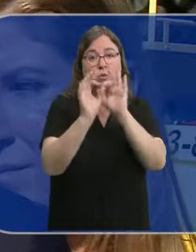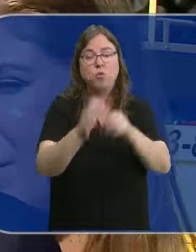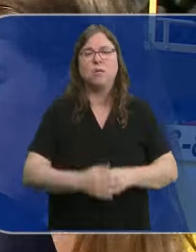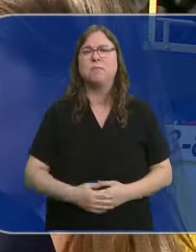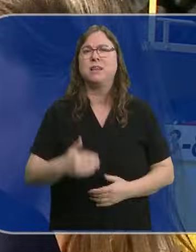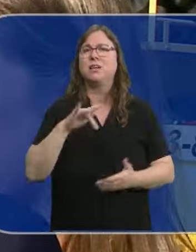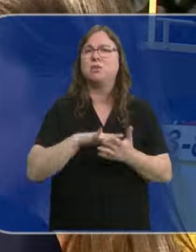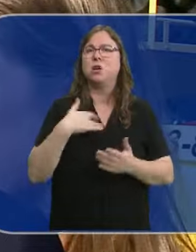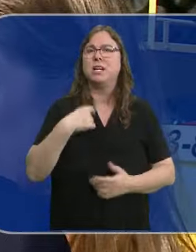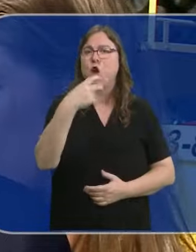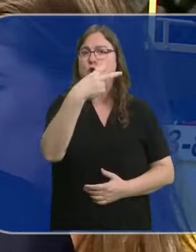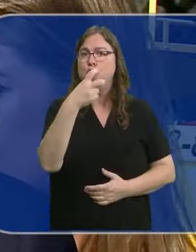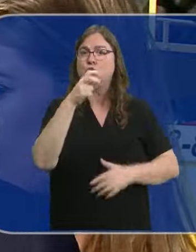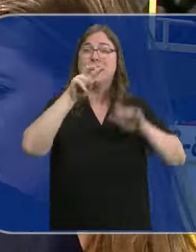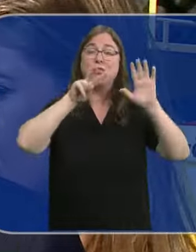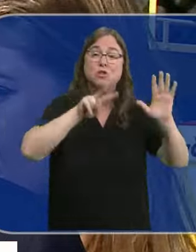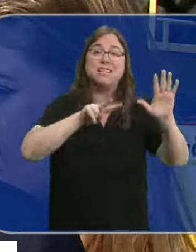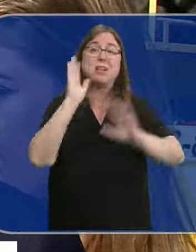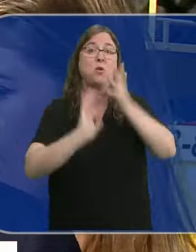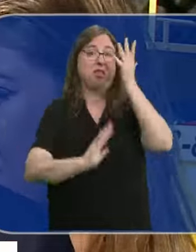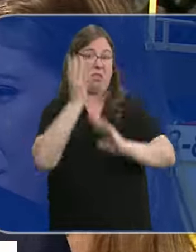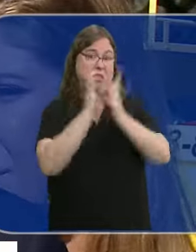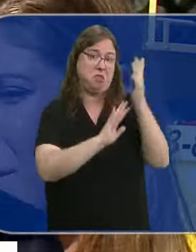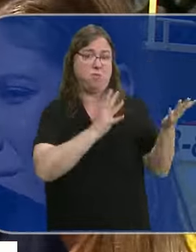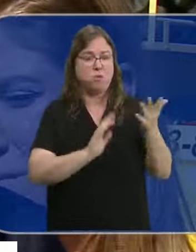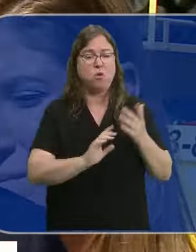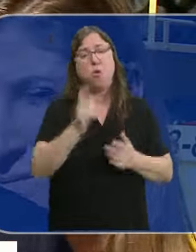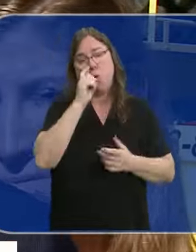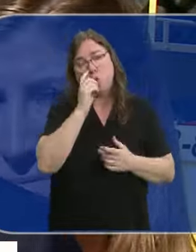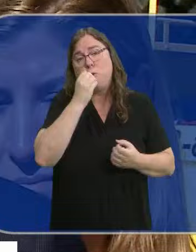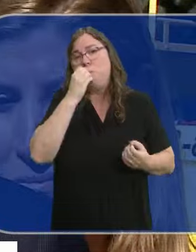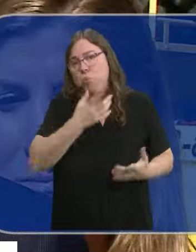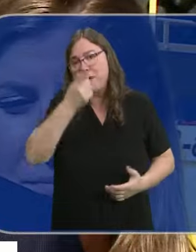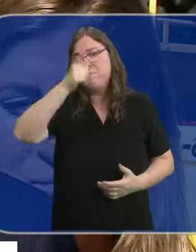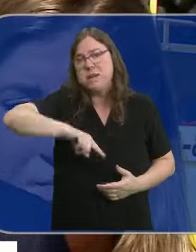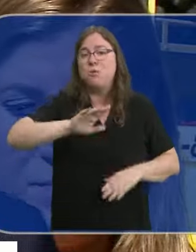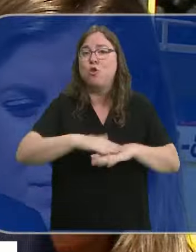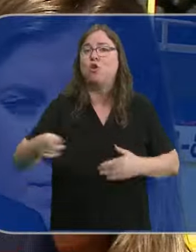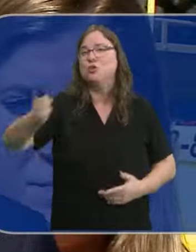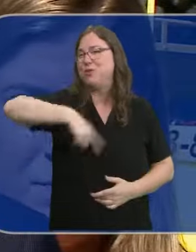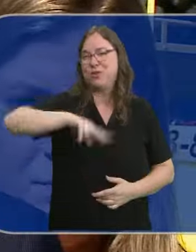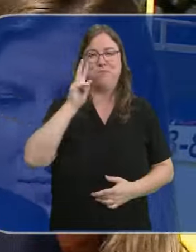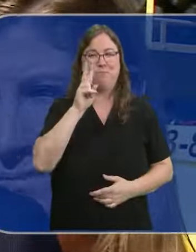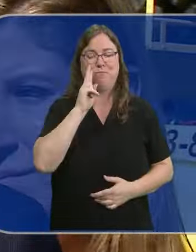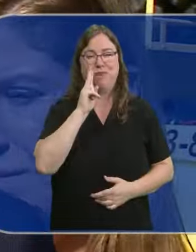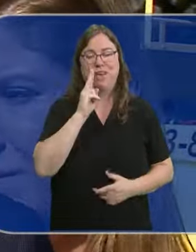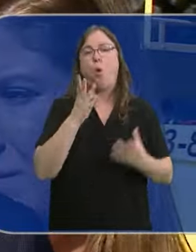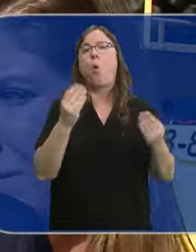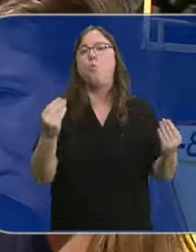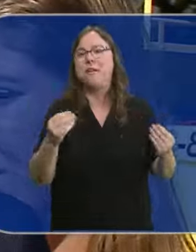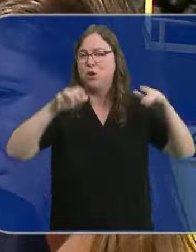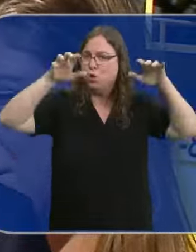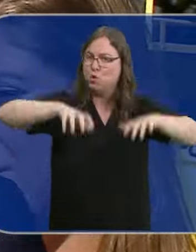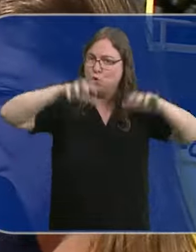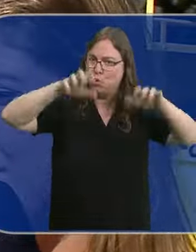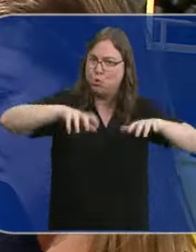Llevamos unos 279 incendios. Junio ha sido un mes bueno porque en definitiva todo el mundo ha visto que se ha habido un mes húmedo, un mes